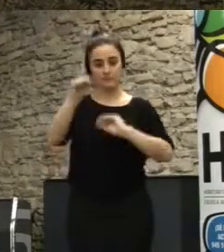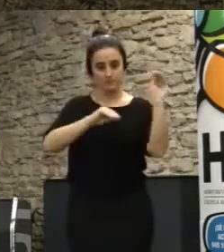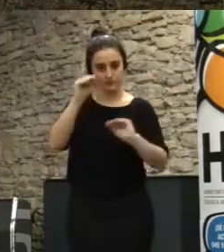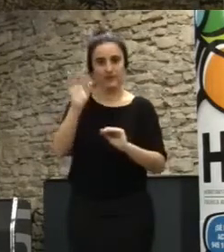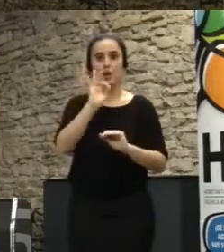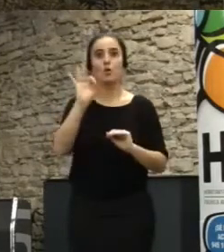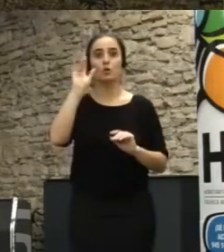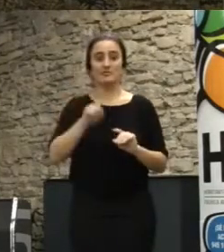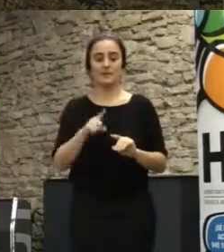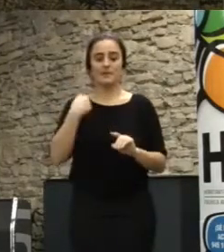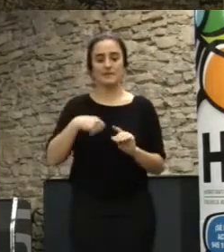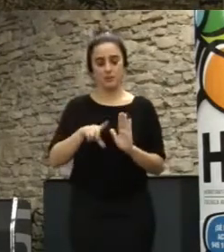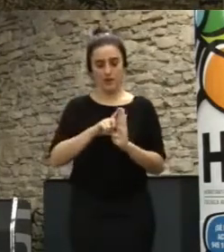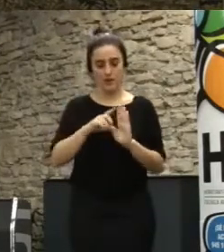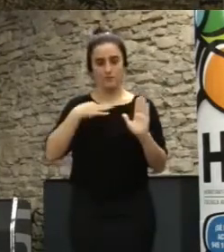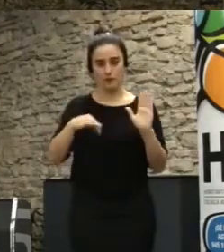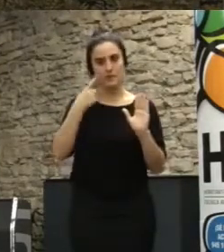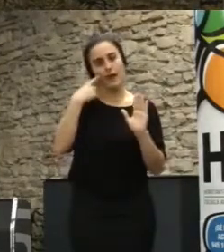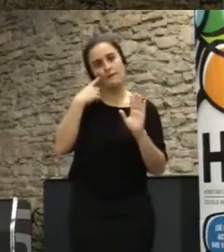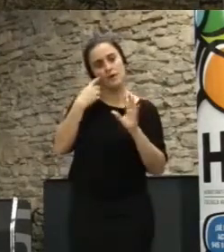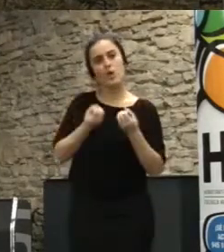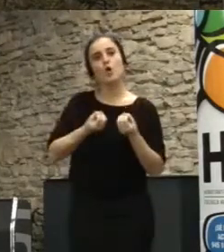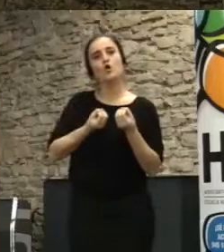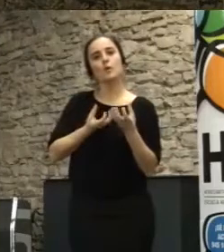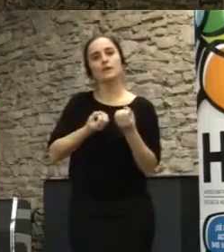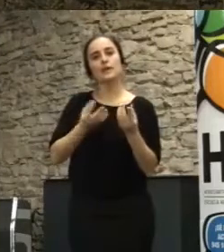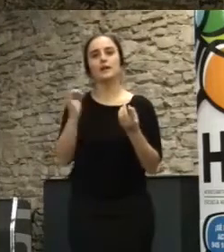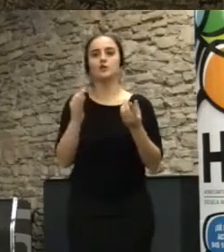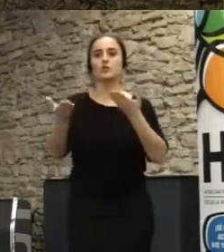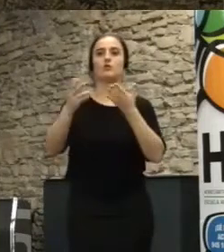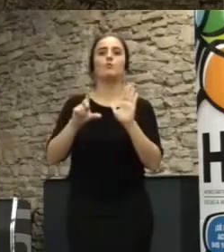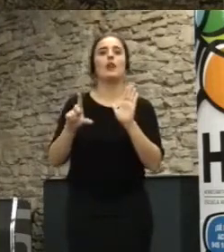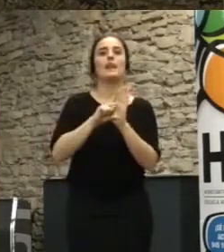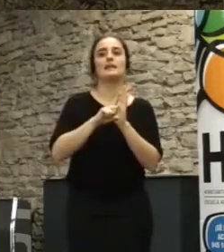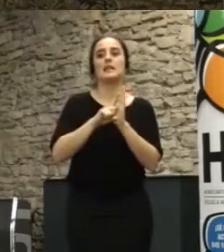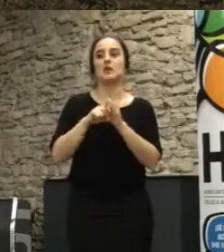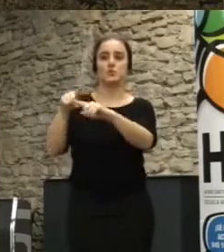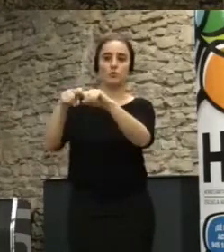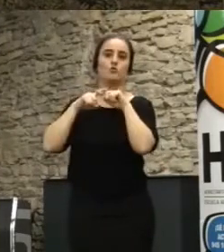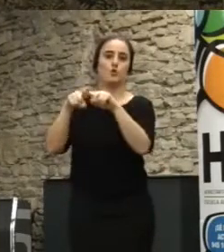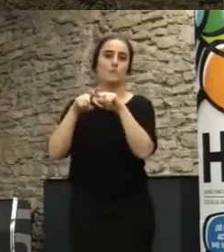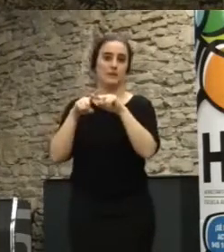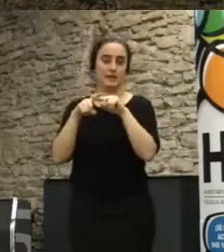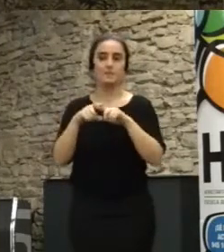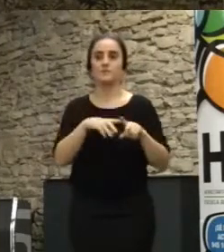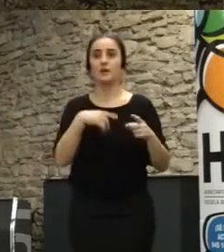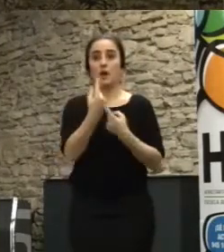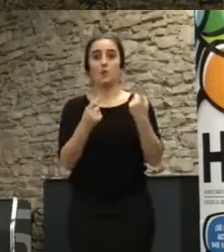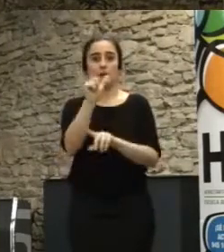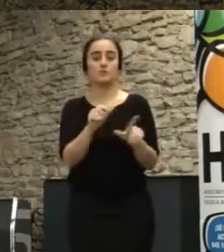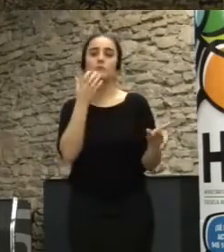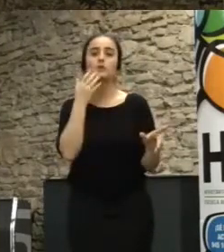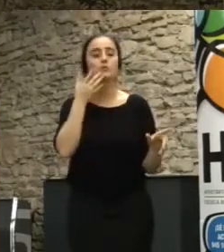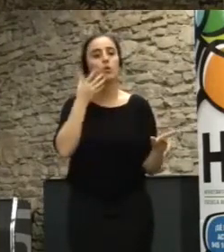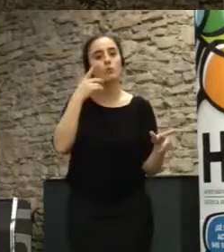comentarios y a un proceso de colegislación, wiki legislación, como queramos llamarlo. Hay gente que tiene muchísimos conocimientos